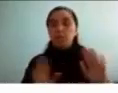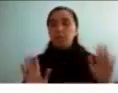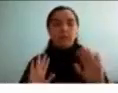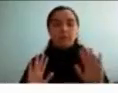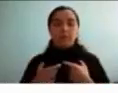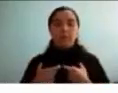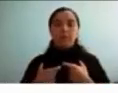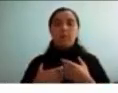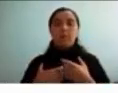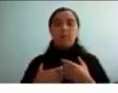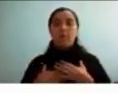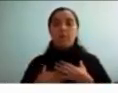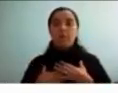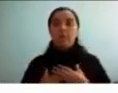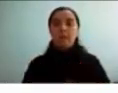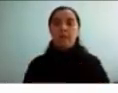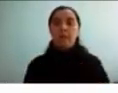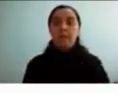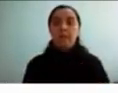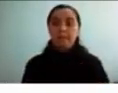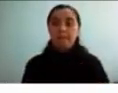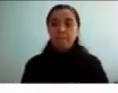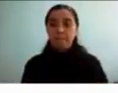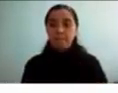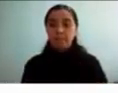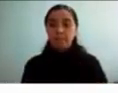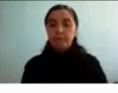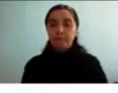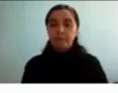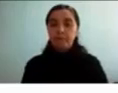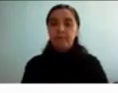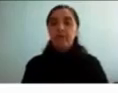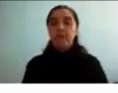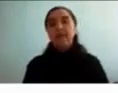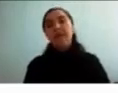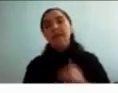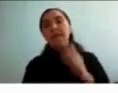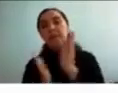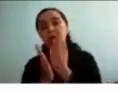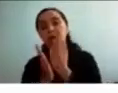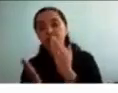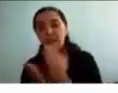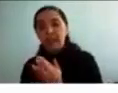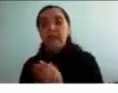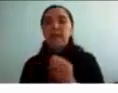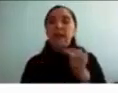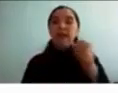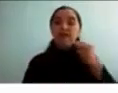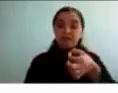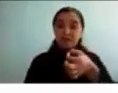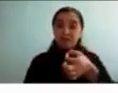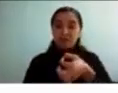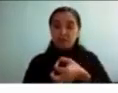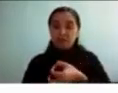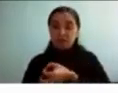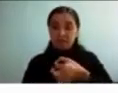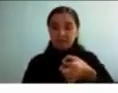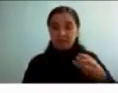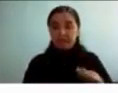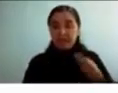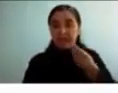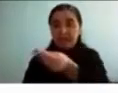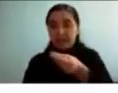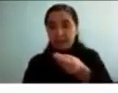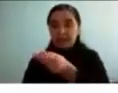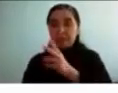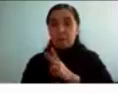tenemos técnicas de contingencias tenemos sistemas de economía de fichas el niño también va